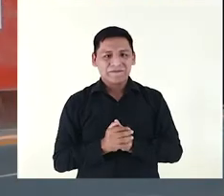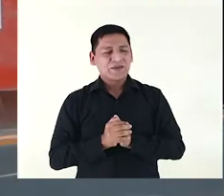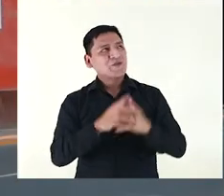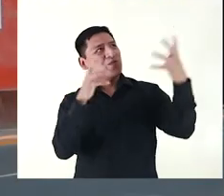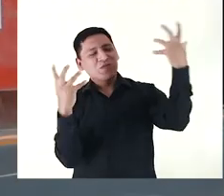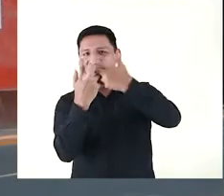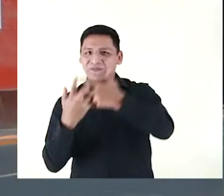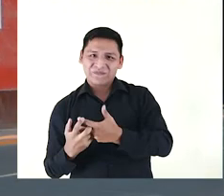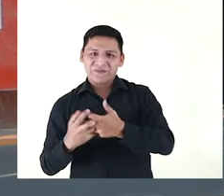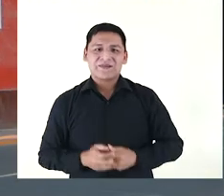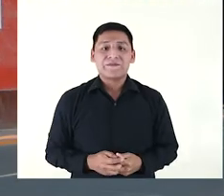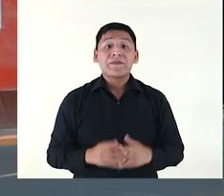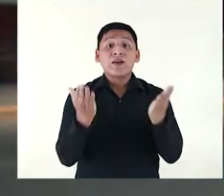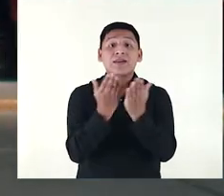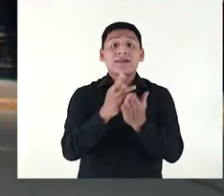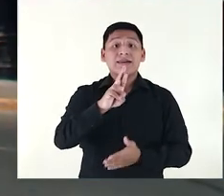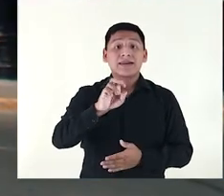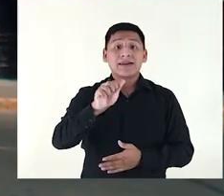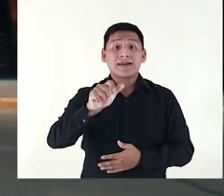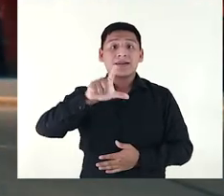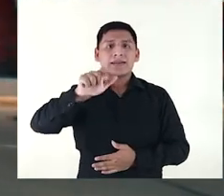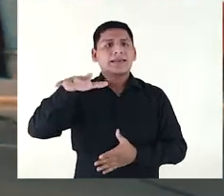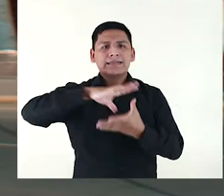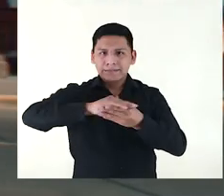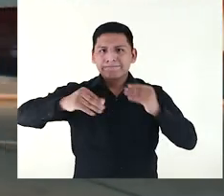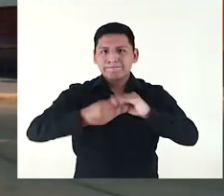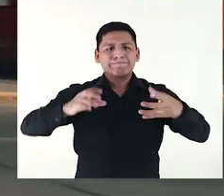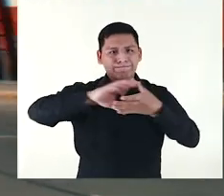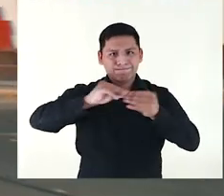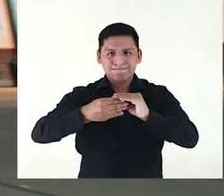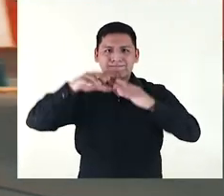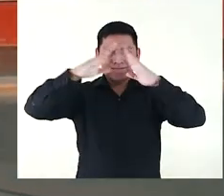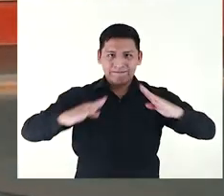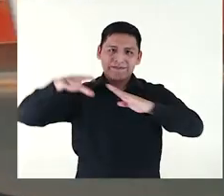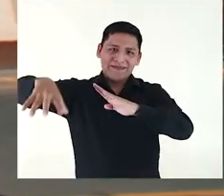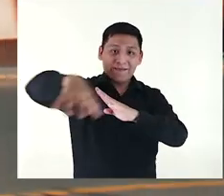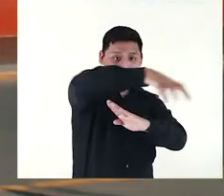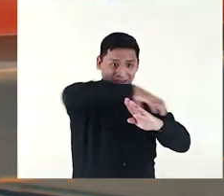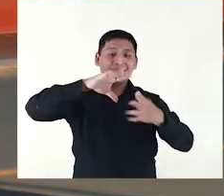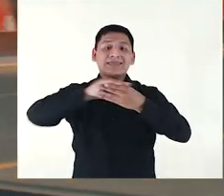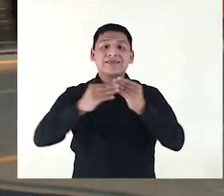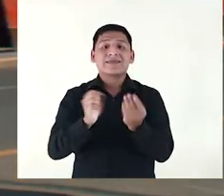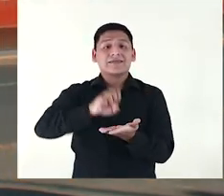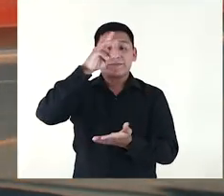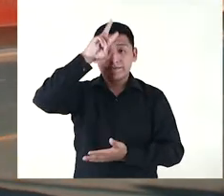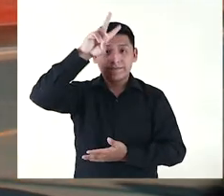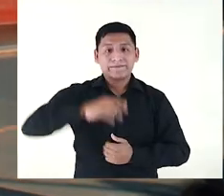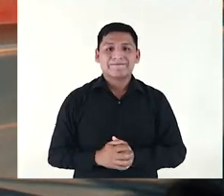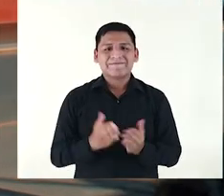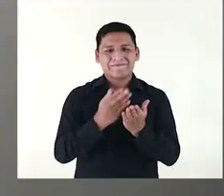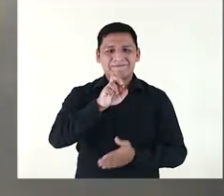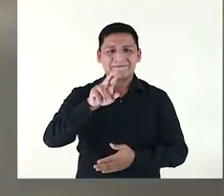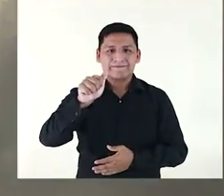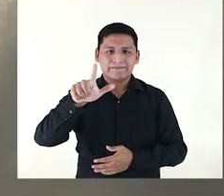Ambos conjugan bien en ese sentido. El Colegio Real es patrimonio tanto urbanístico como parte de la historia educativa